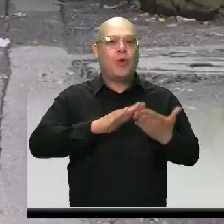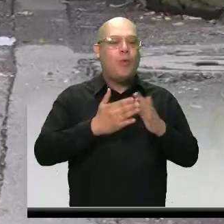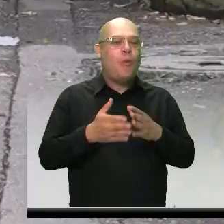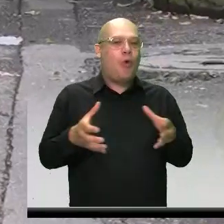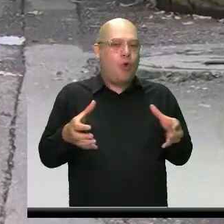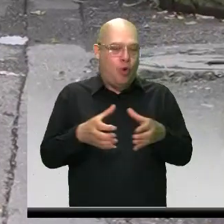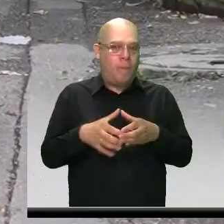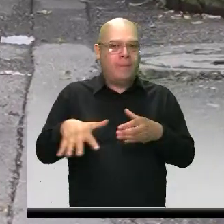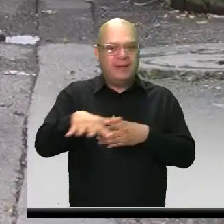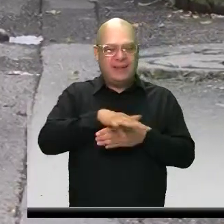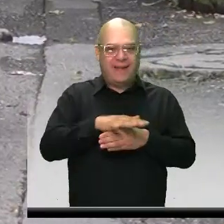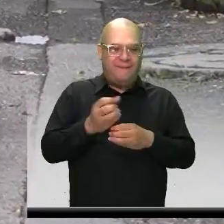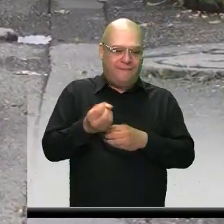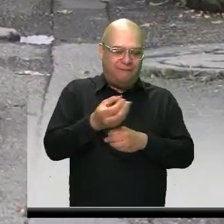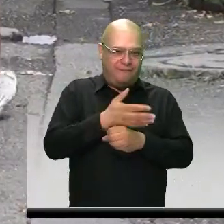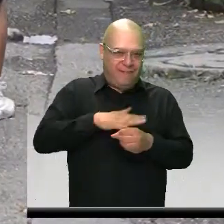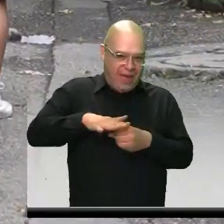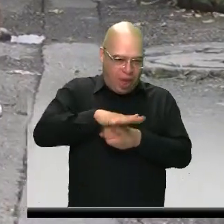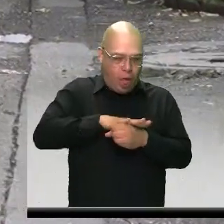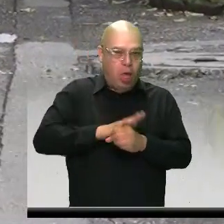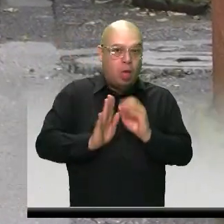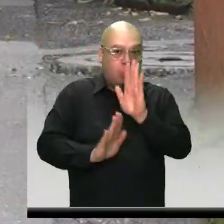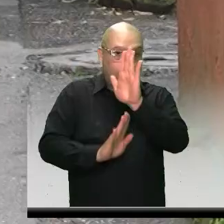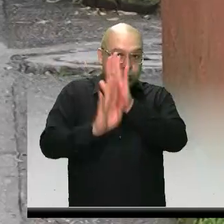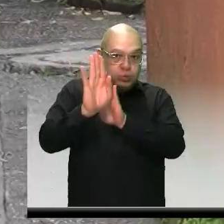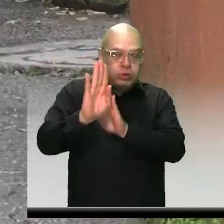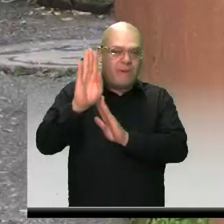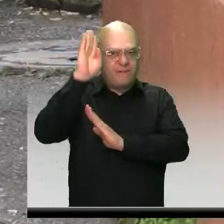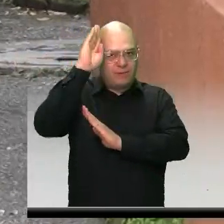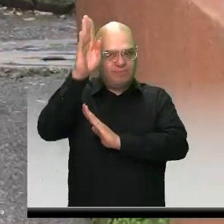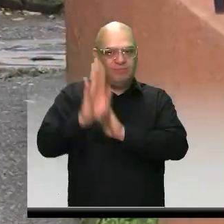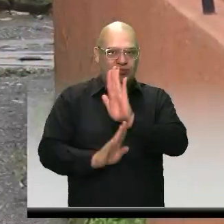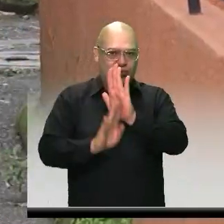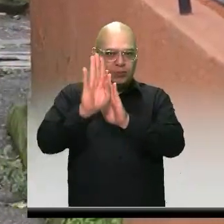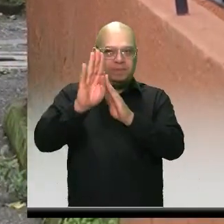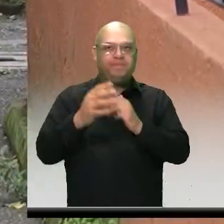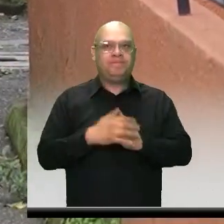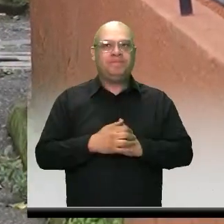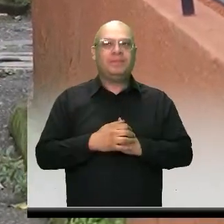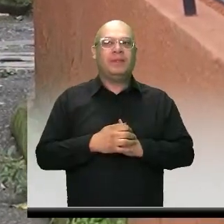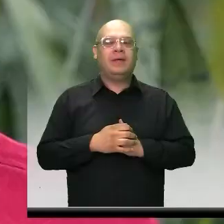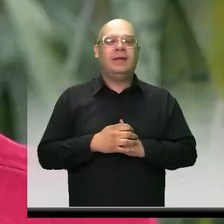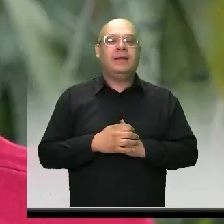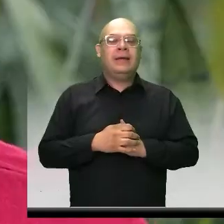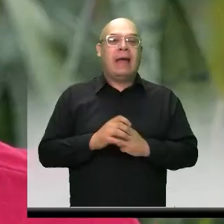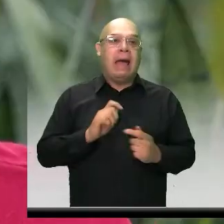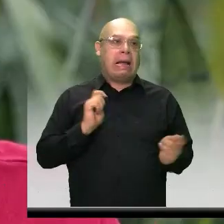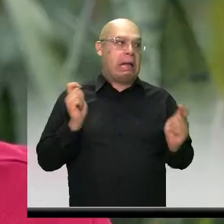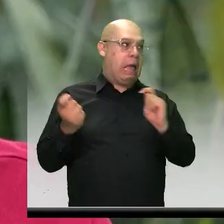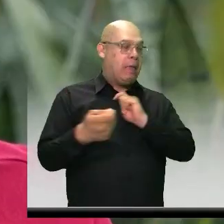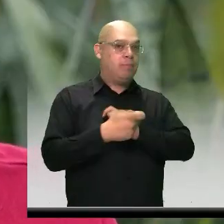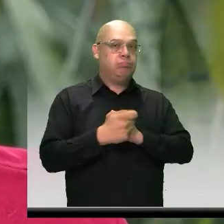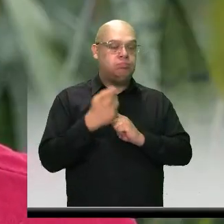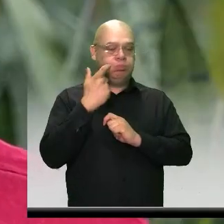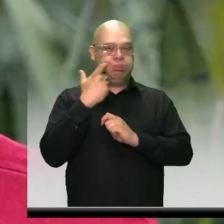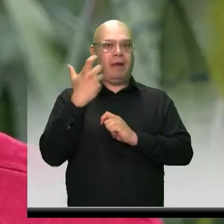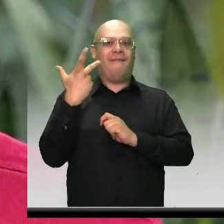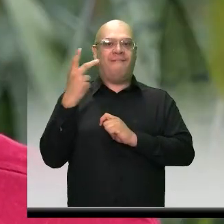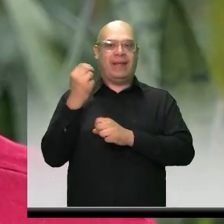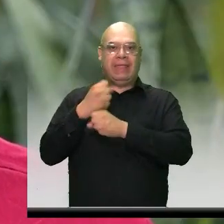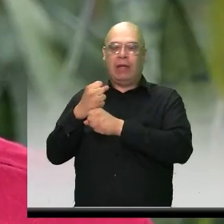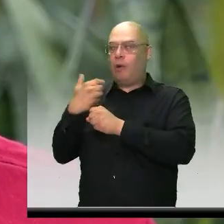barrio prosperen y puedan salir adelante. Pues en realidad el cambio ha sido notorio de hace 20 años a